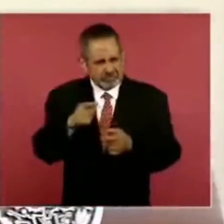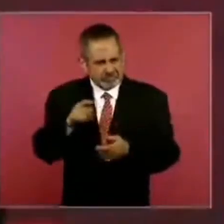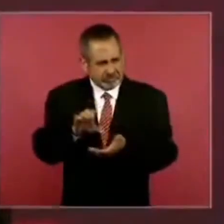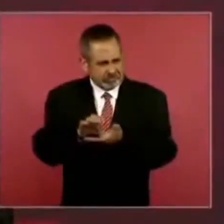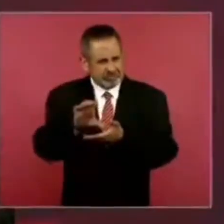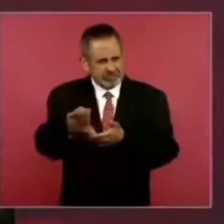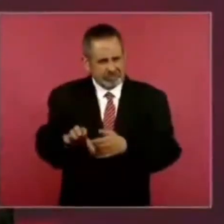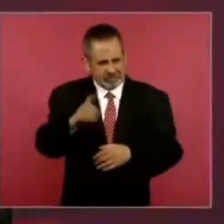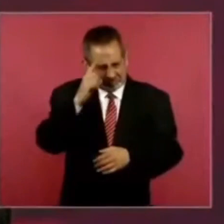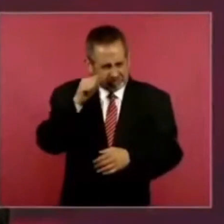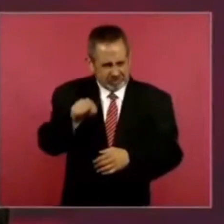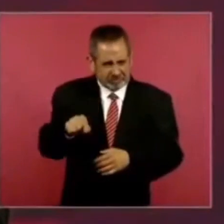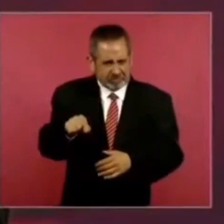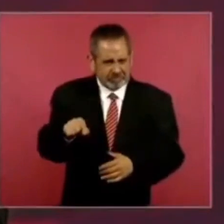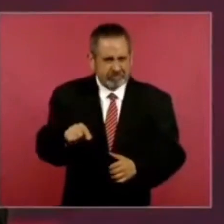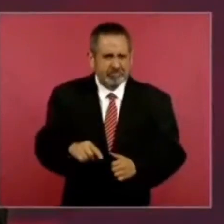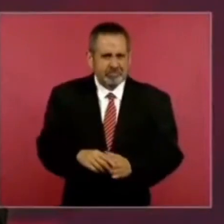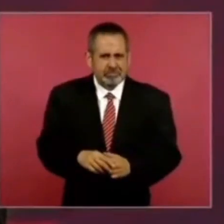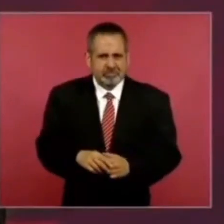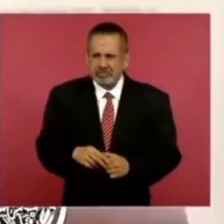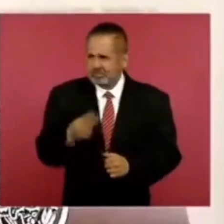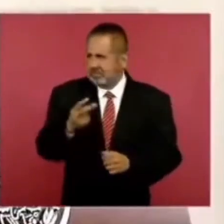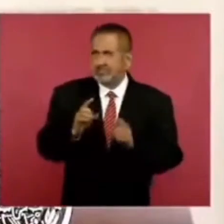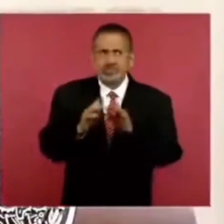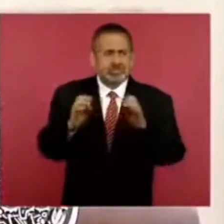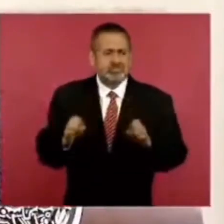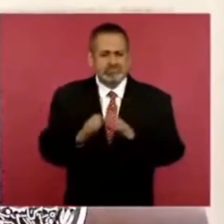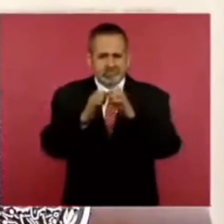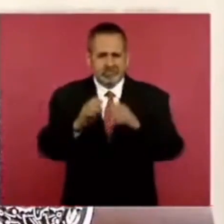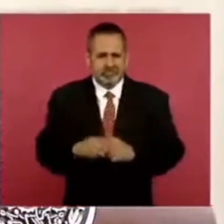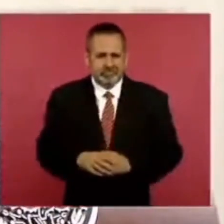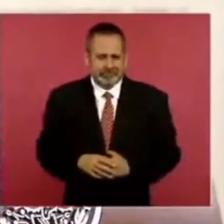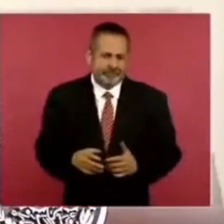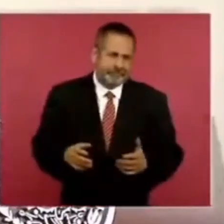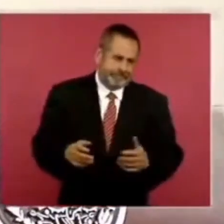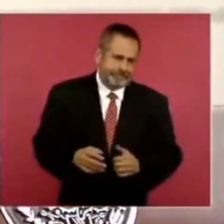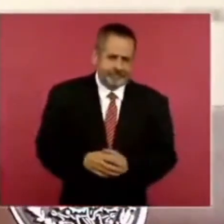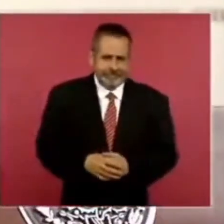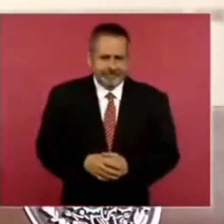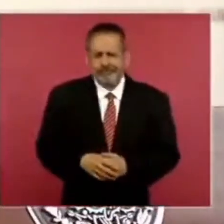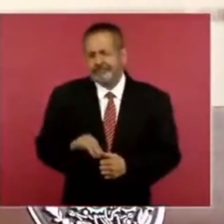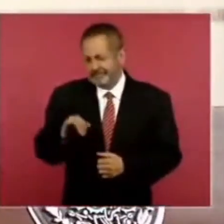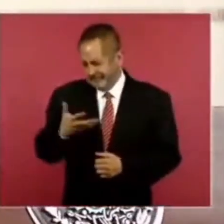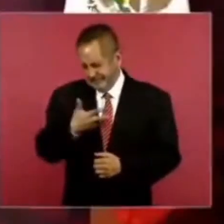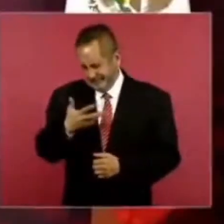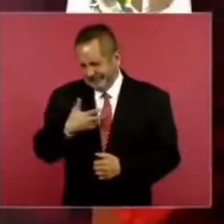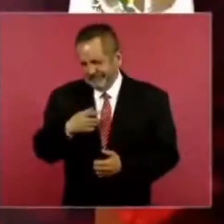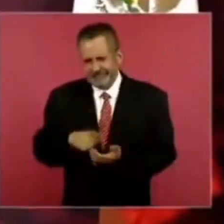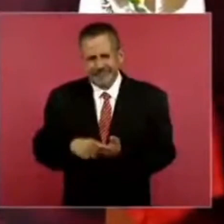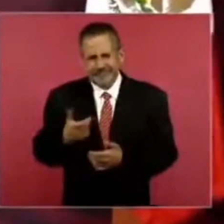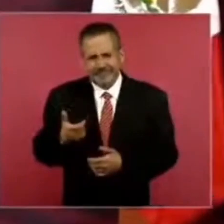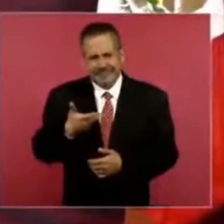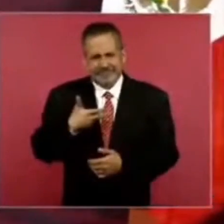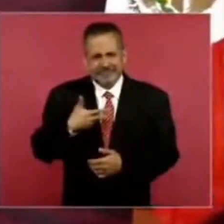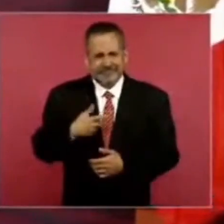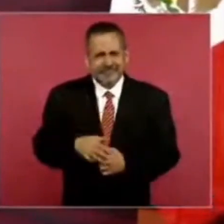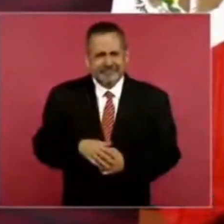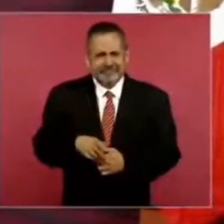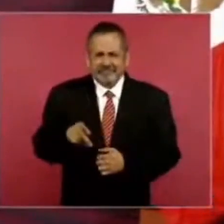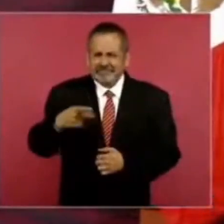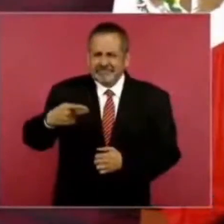para casos como este? Le digo, sí, sí, hay un fondo especial. Le digo, me estás